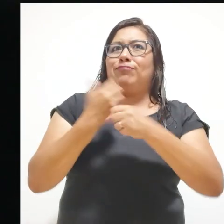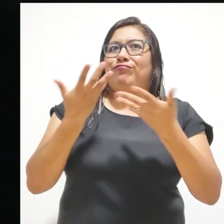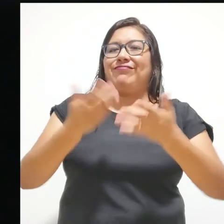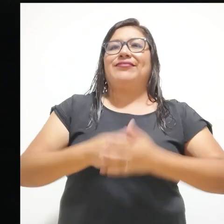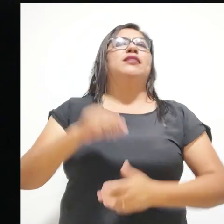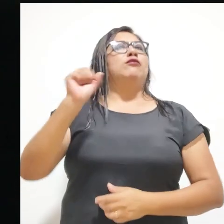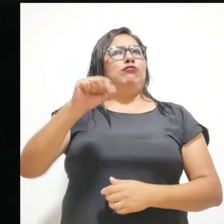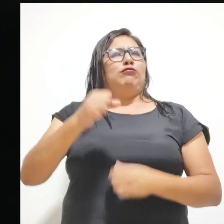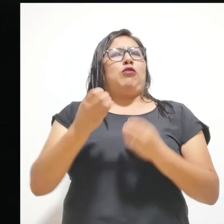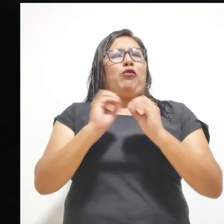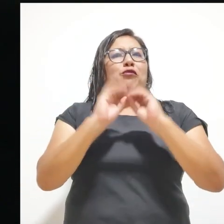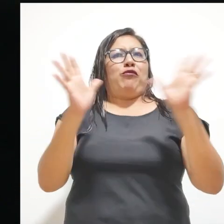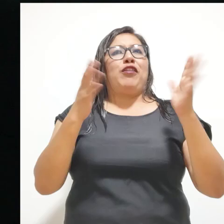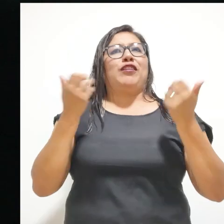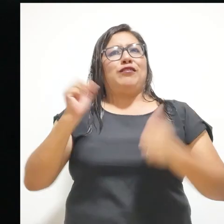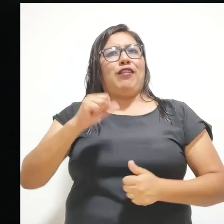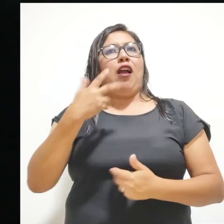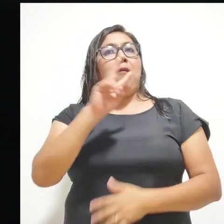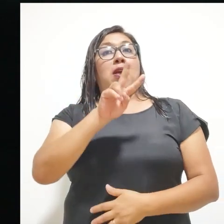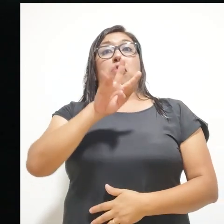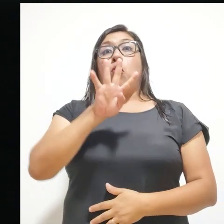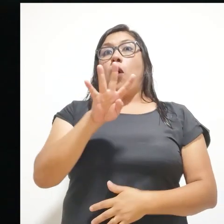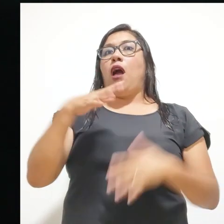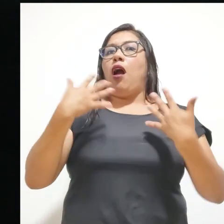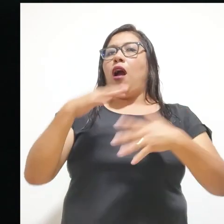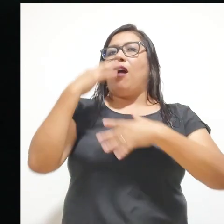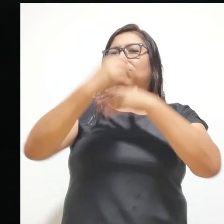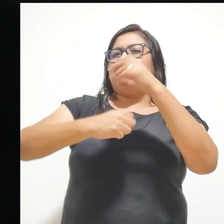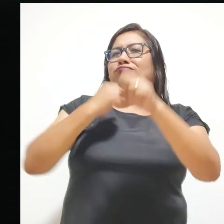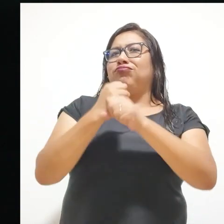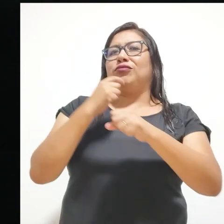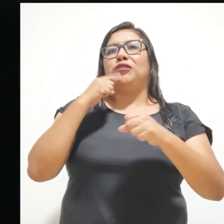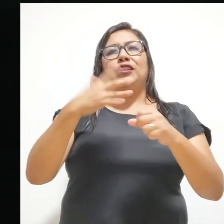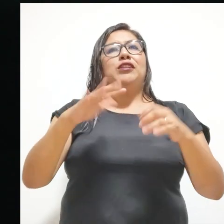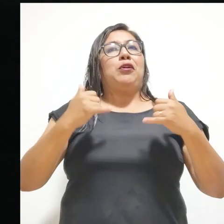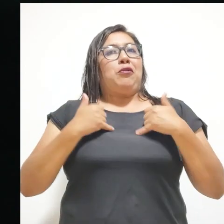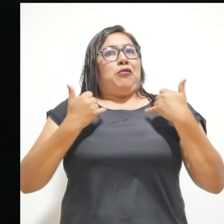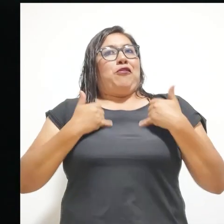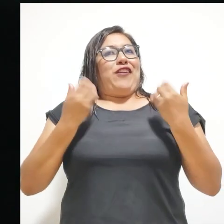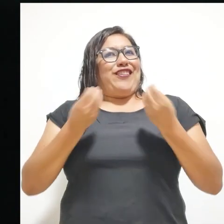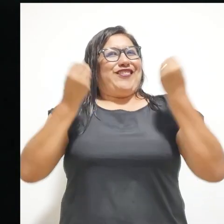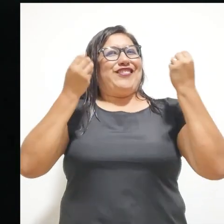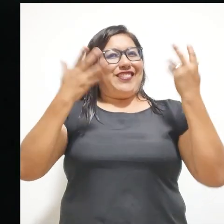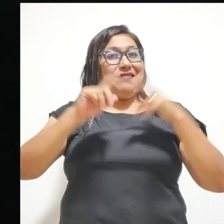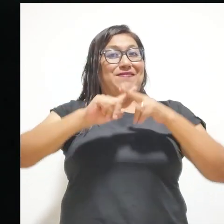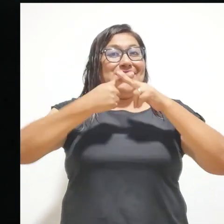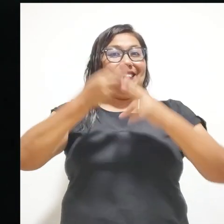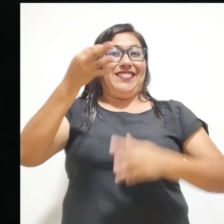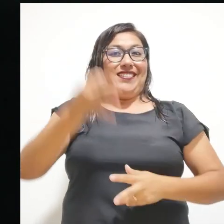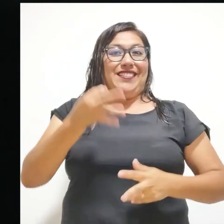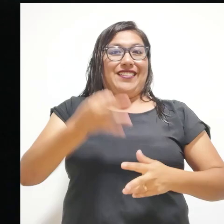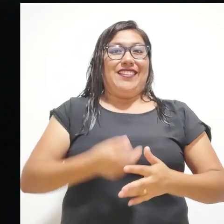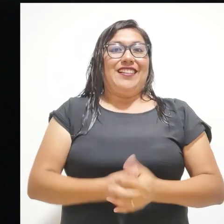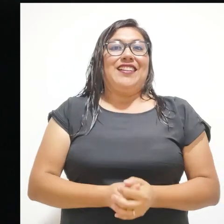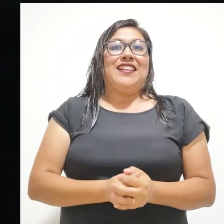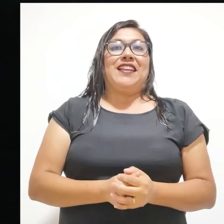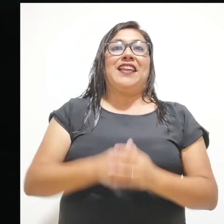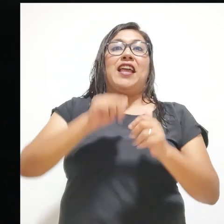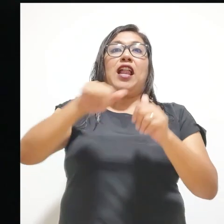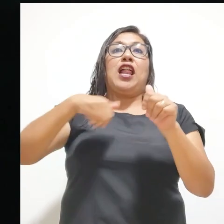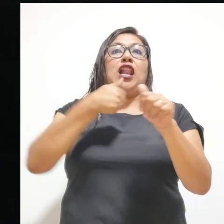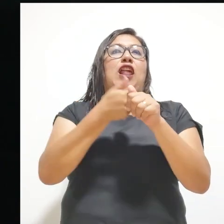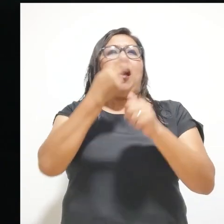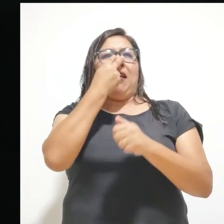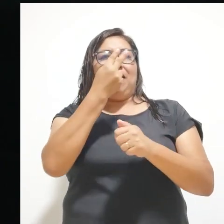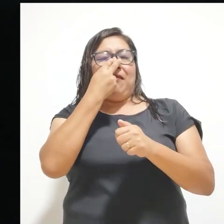Ríos. Sí, claro. Voy a hacer una analogía. Cumplir 24 años es una juventud interesante, ¿no es cierto? Sí, Uno ve hacia atrás todo